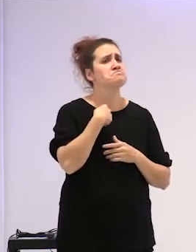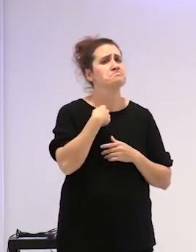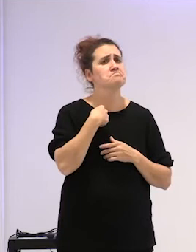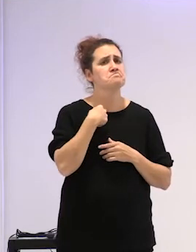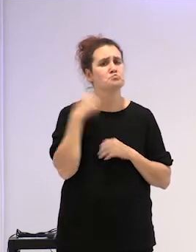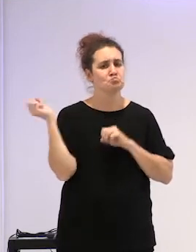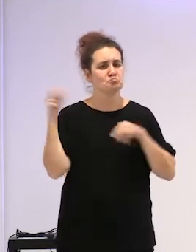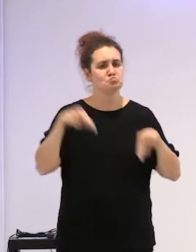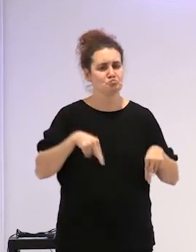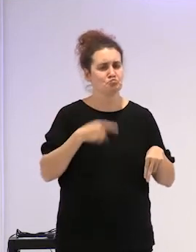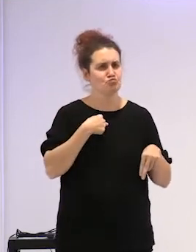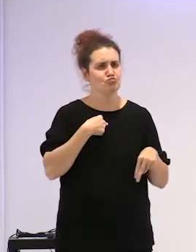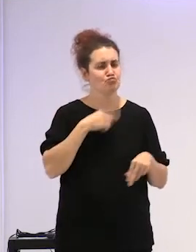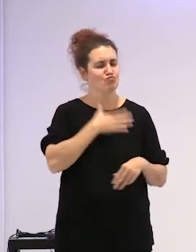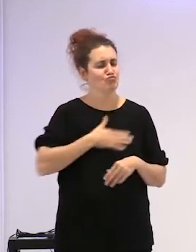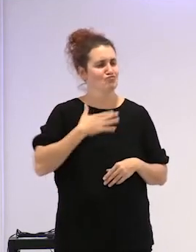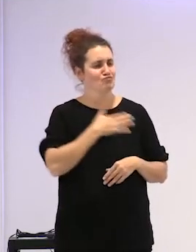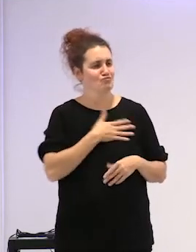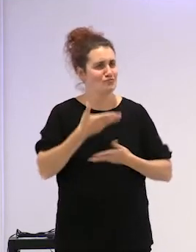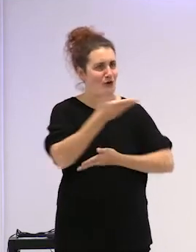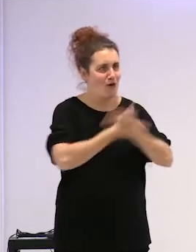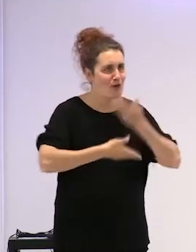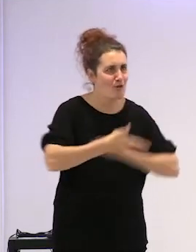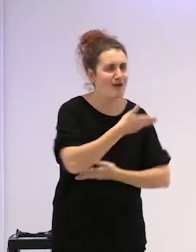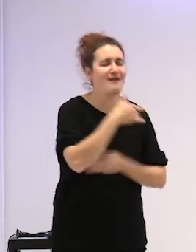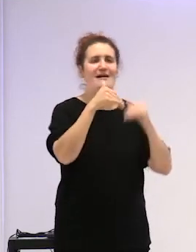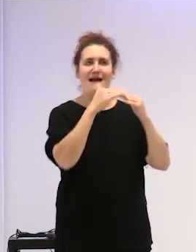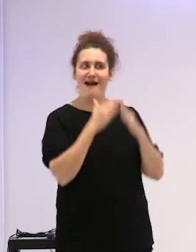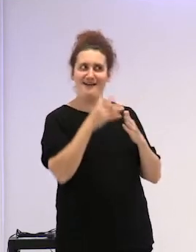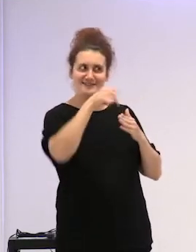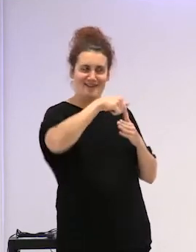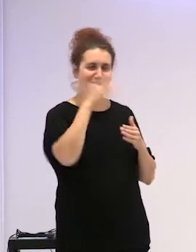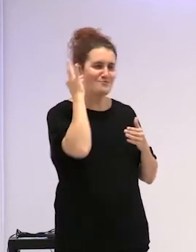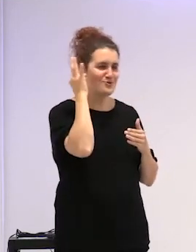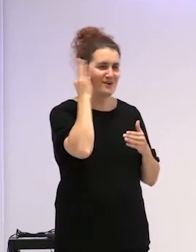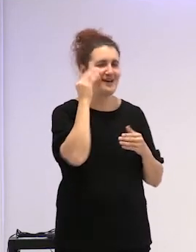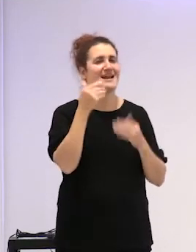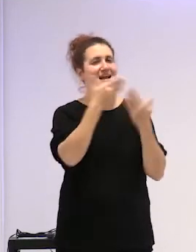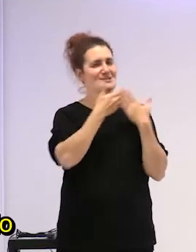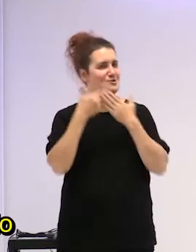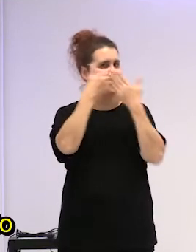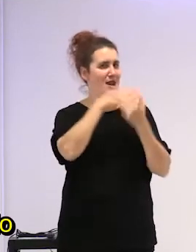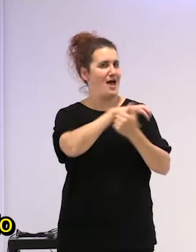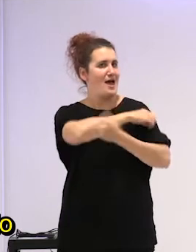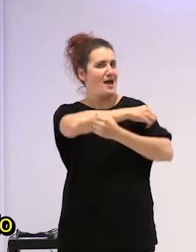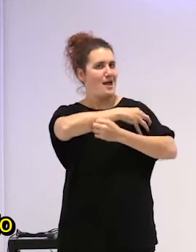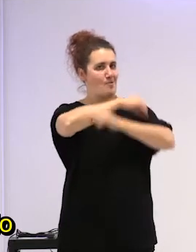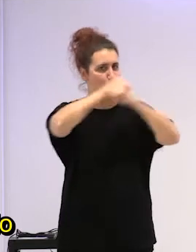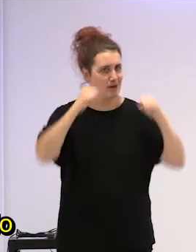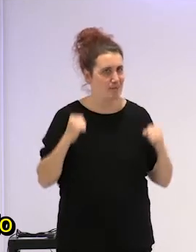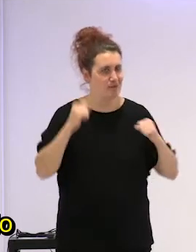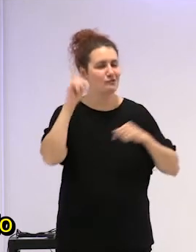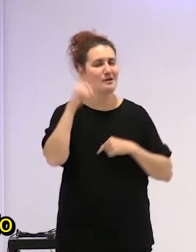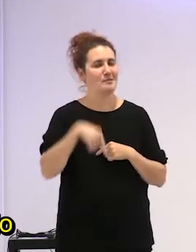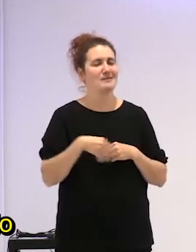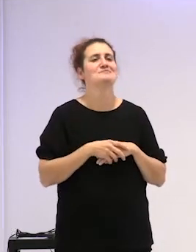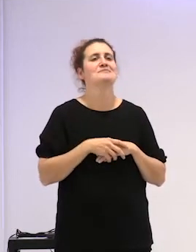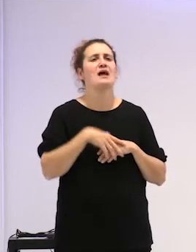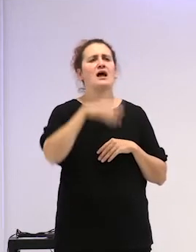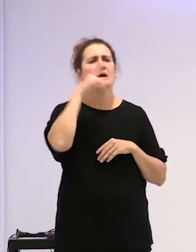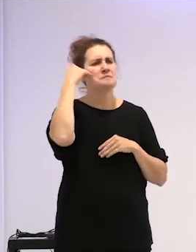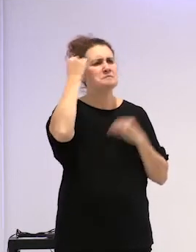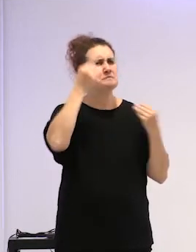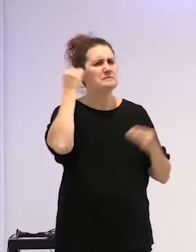encantada de colaborar con la Casa, con la Escuela de Empoderamiento. Además, creo que hay que seguir